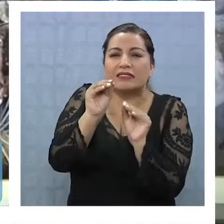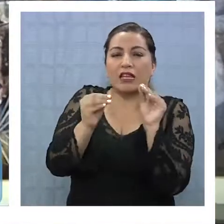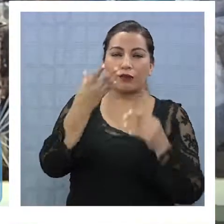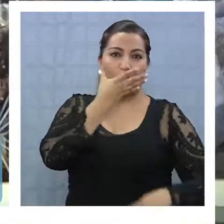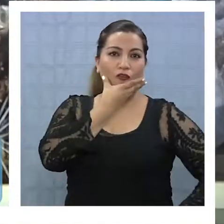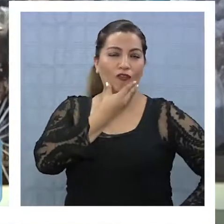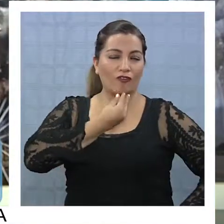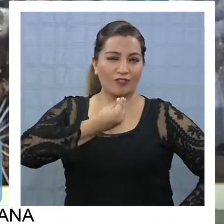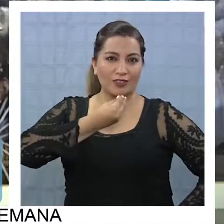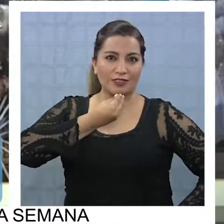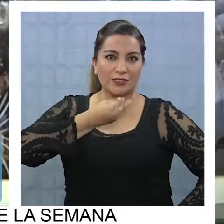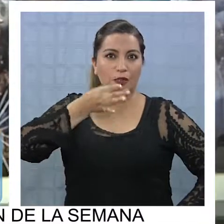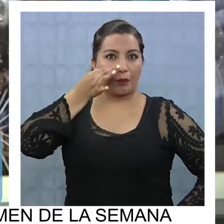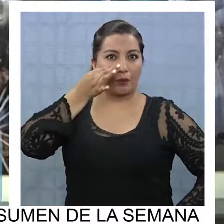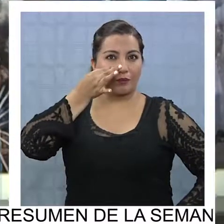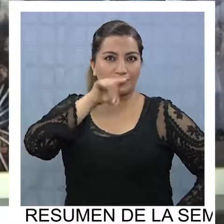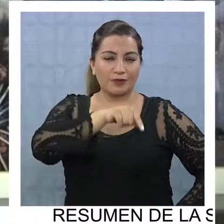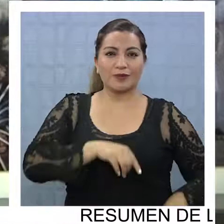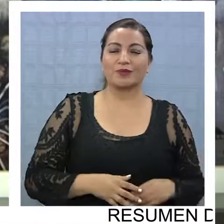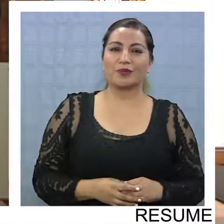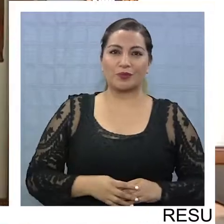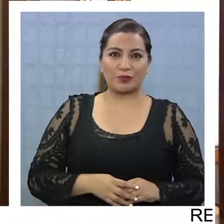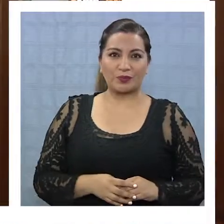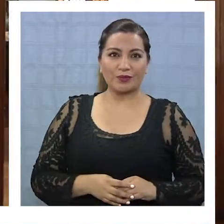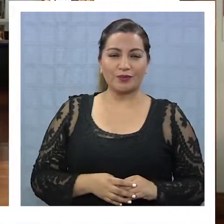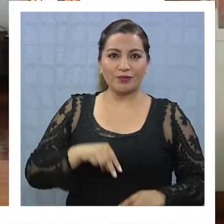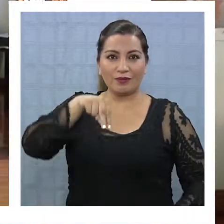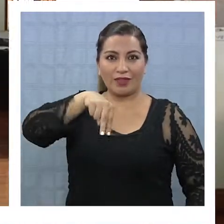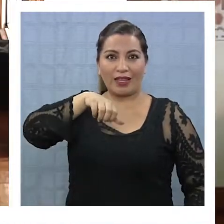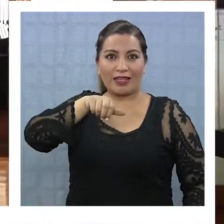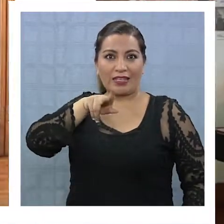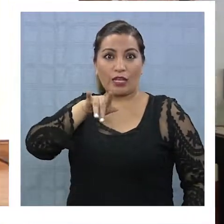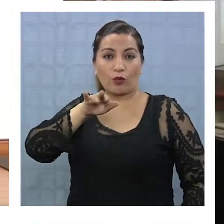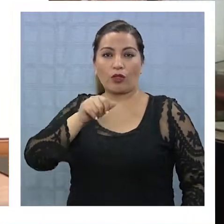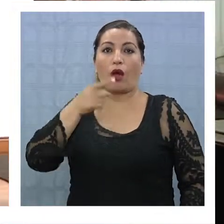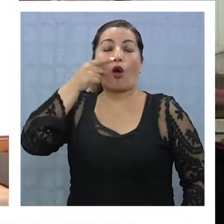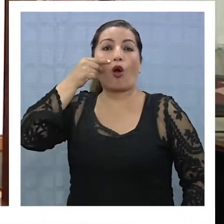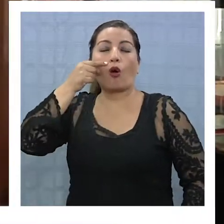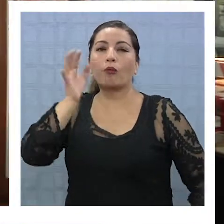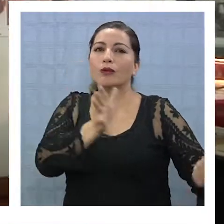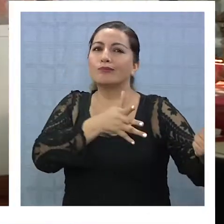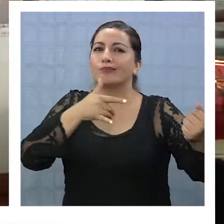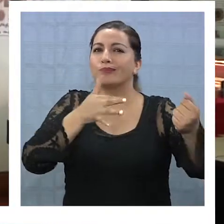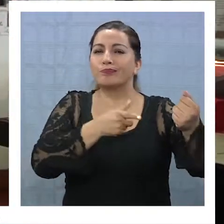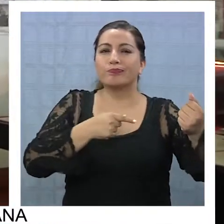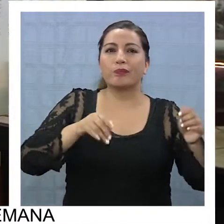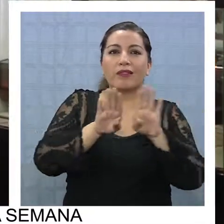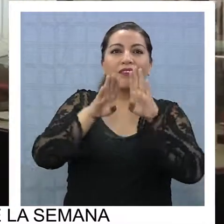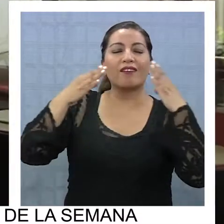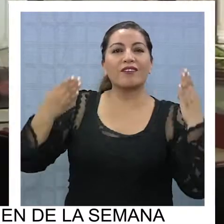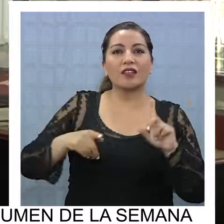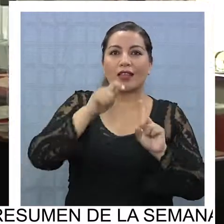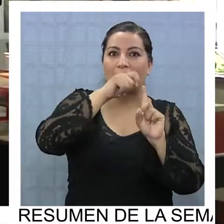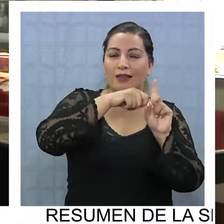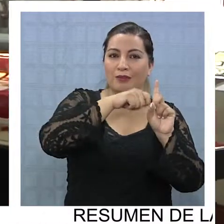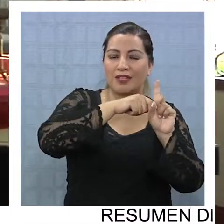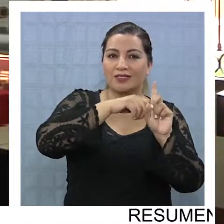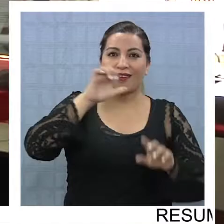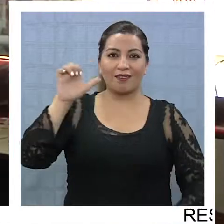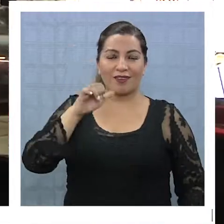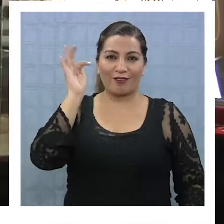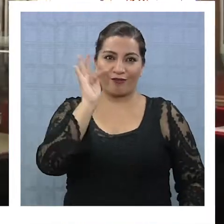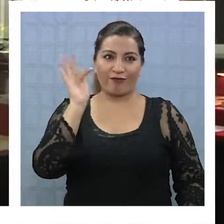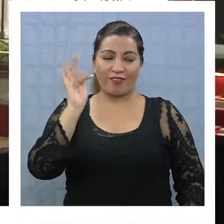detalles que son bonitos de apreciar. Neruda, el hombre y el poeta estará abierta durante los meses de enero y